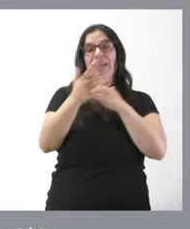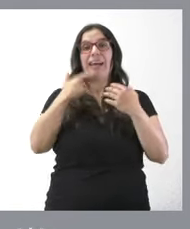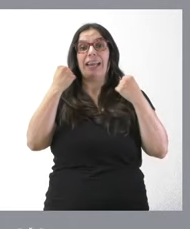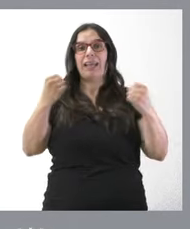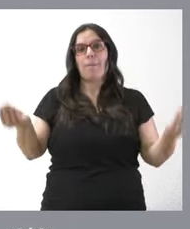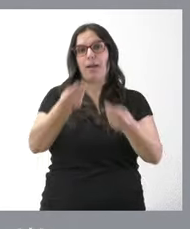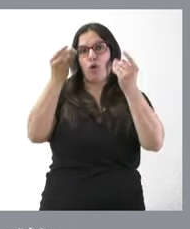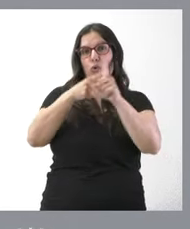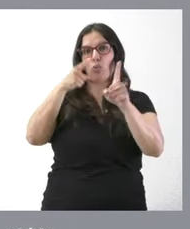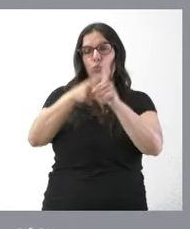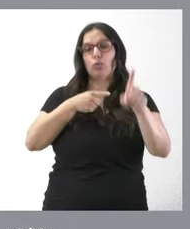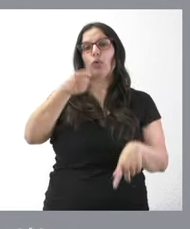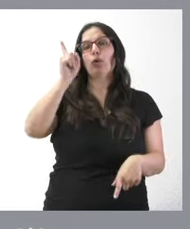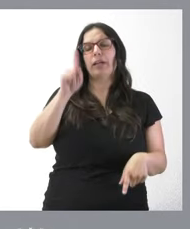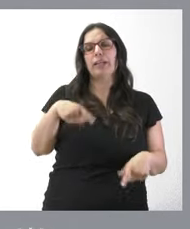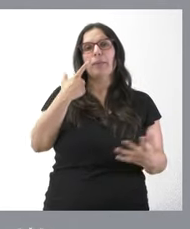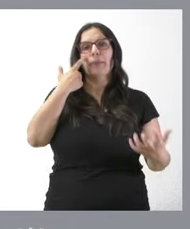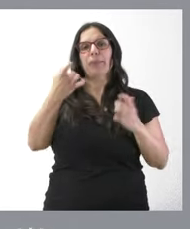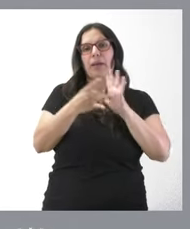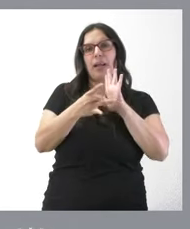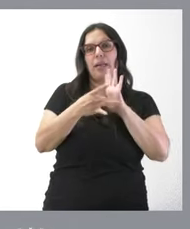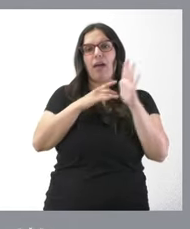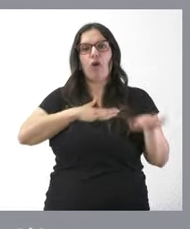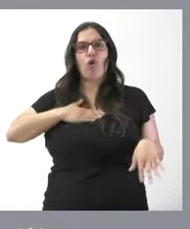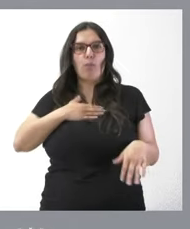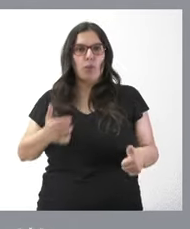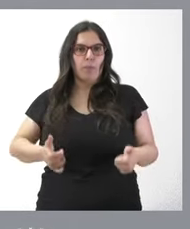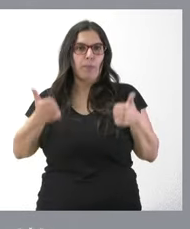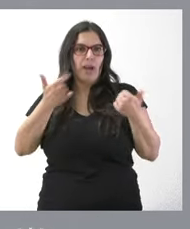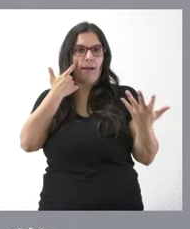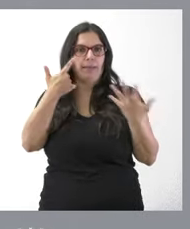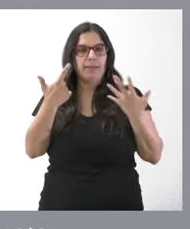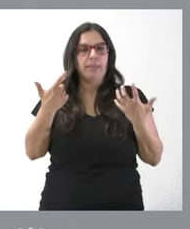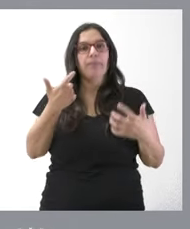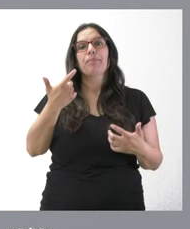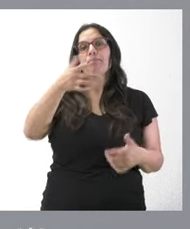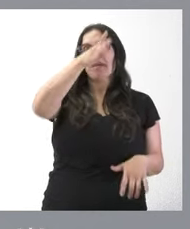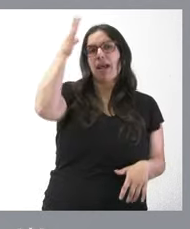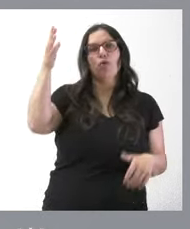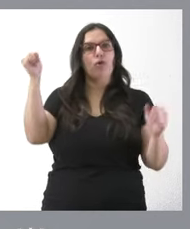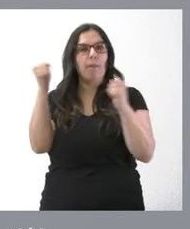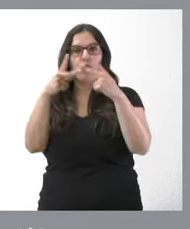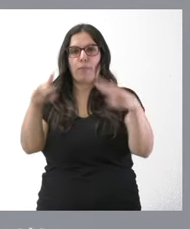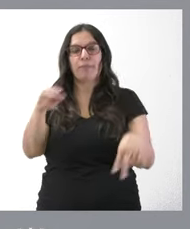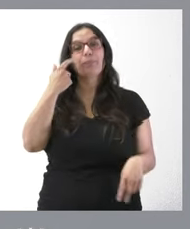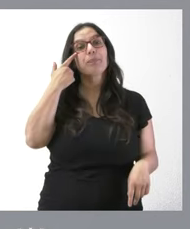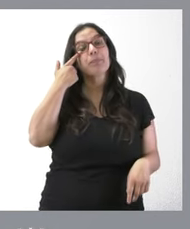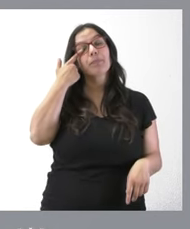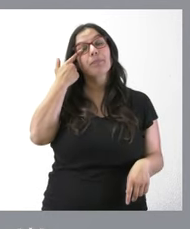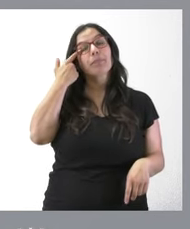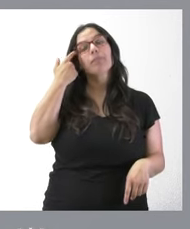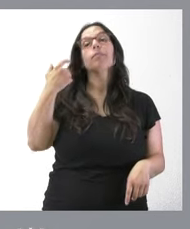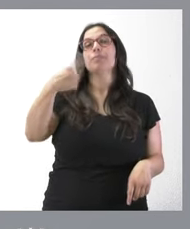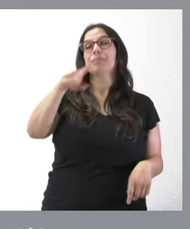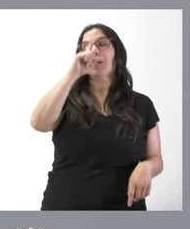hospital y se aumenta de forma notable la calidad y confort del aire tanto en verano como en invierno. Recordarán ustedes que en una